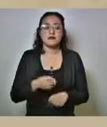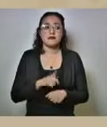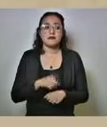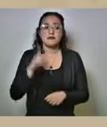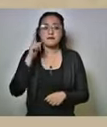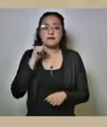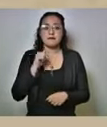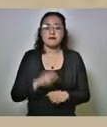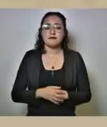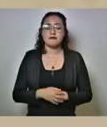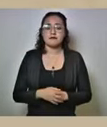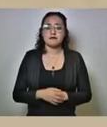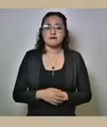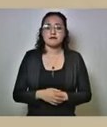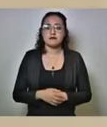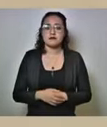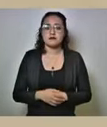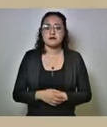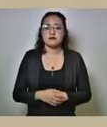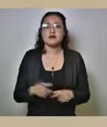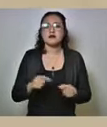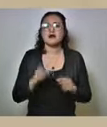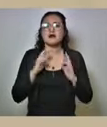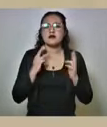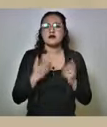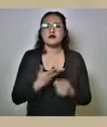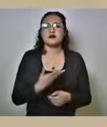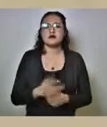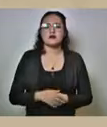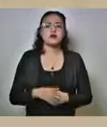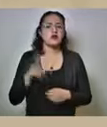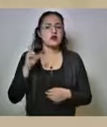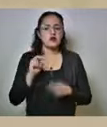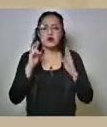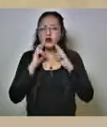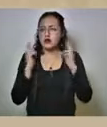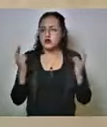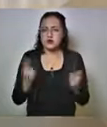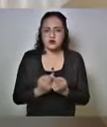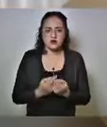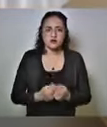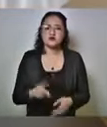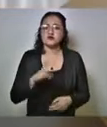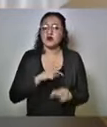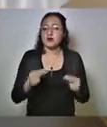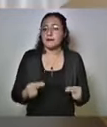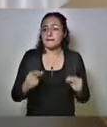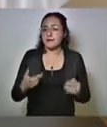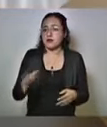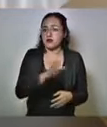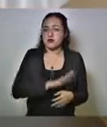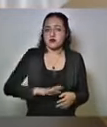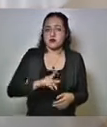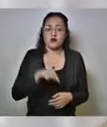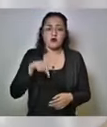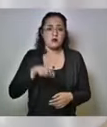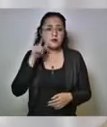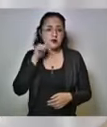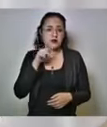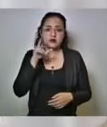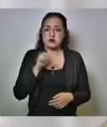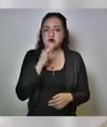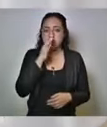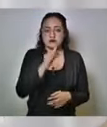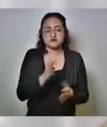conocer un poco más de la reunión que tuvo no fue una reunión pública fue una reunión privada ni hoy ni mañana te